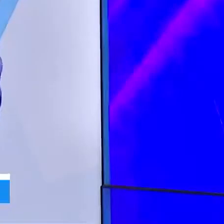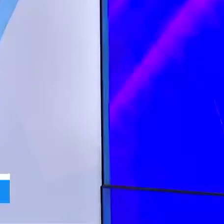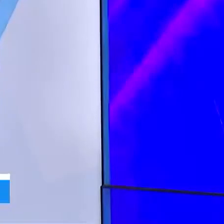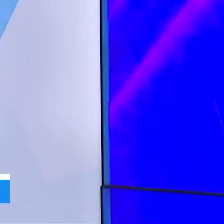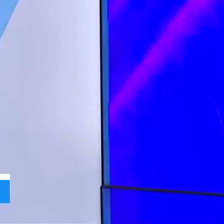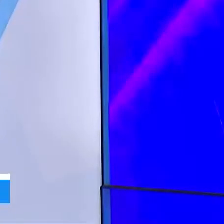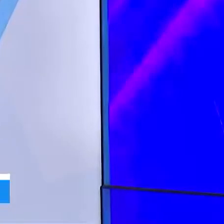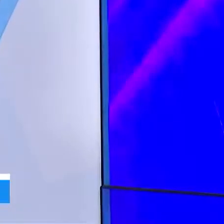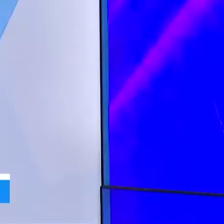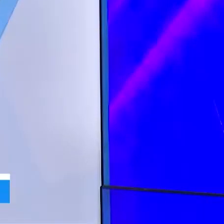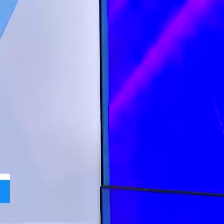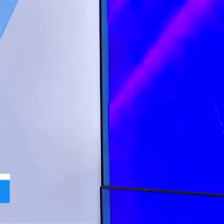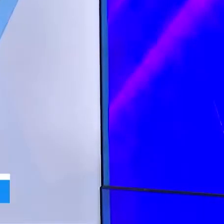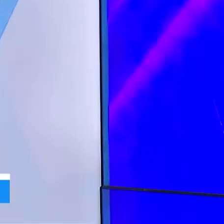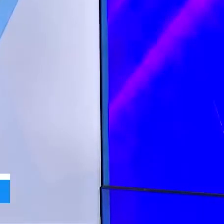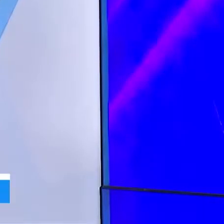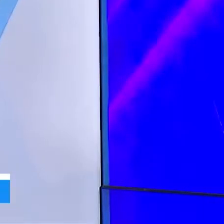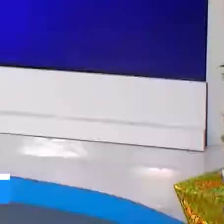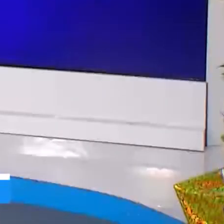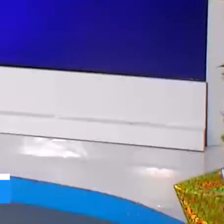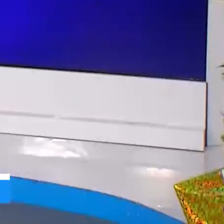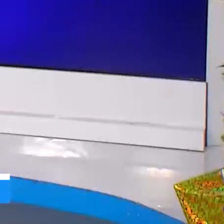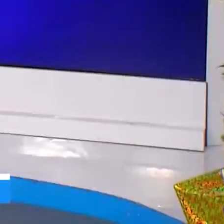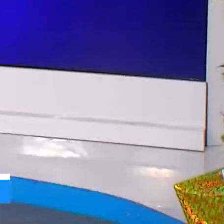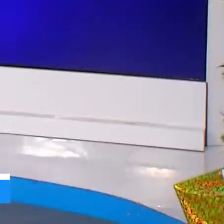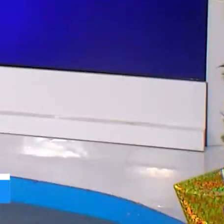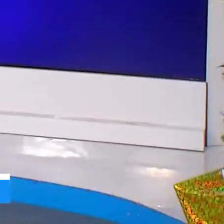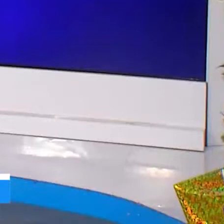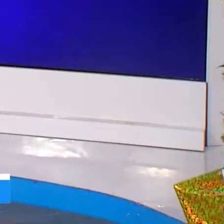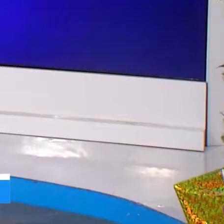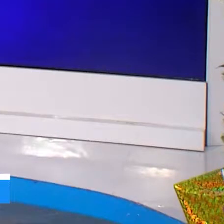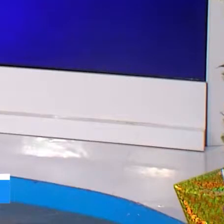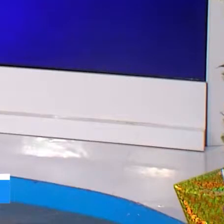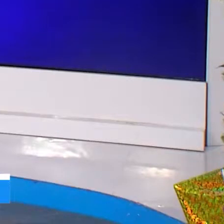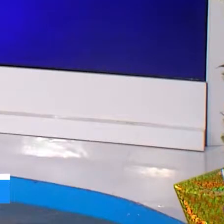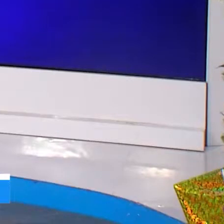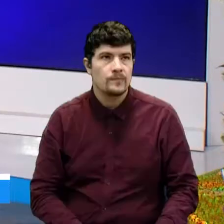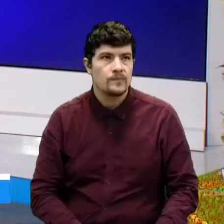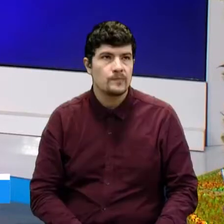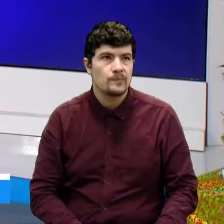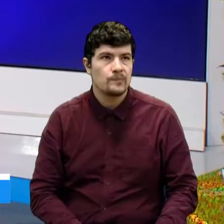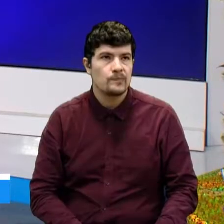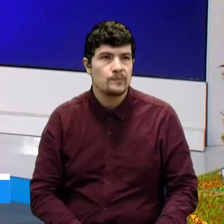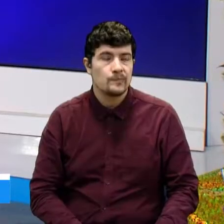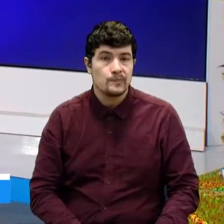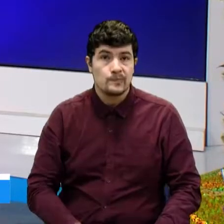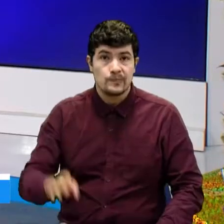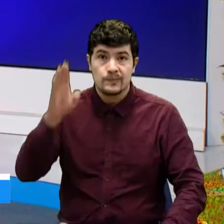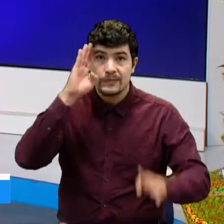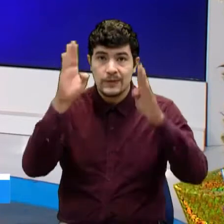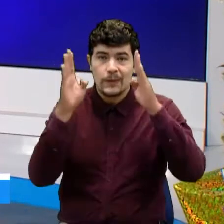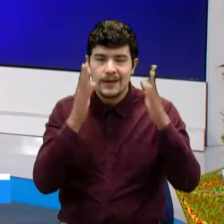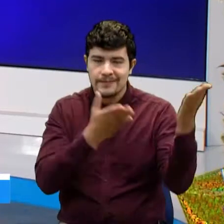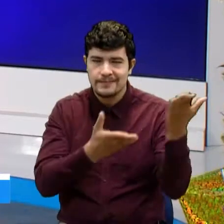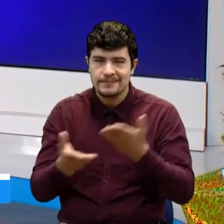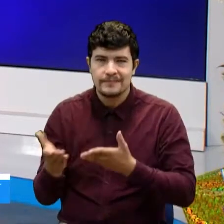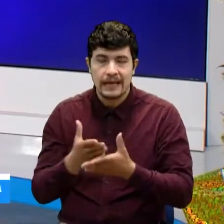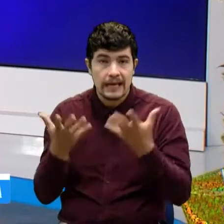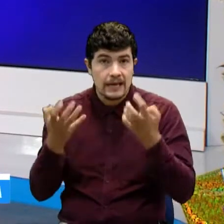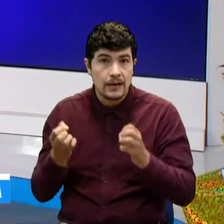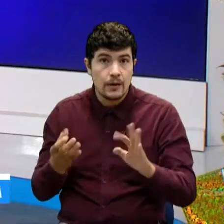Hola, bienvenidos. Quiero contarles que a través de una exposición ilustrada, en esta oportunidad los cucuteños y visitantes podrán